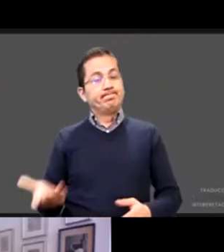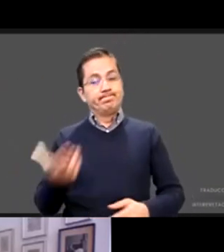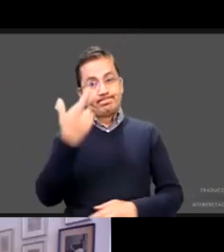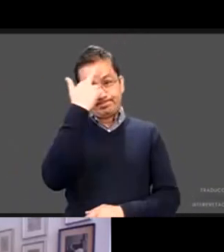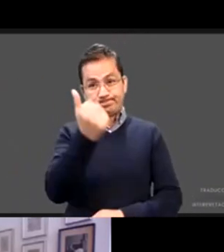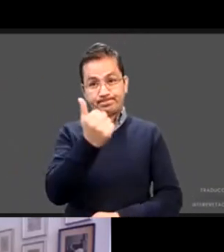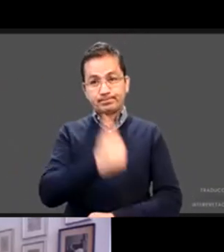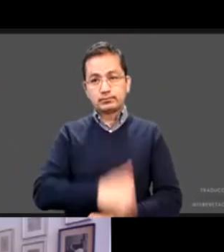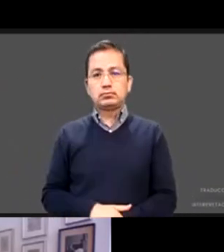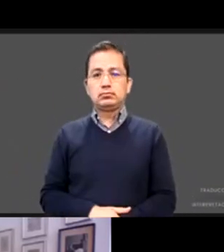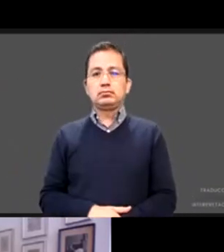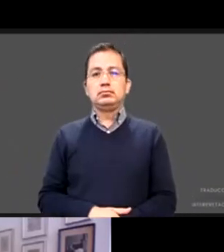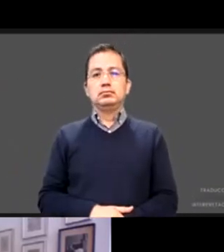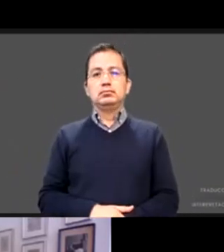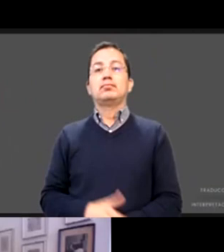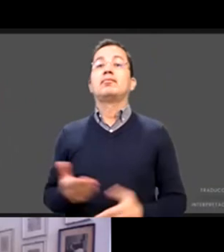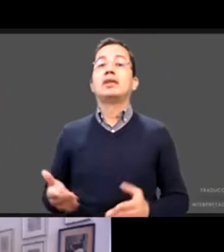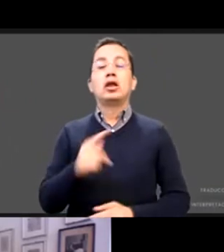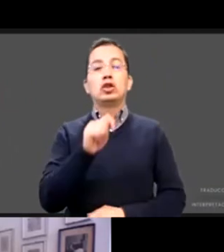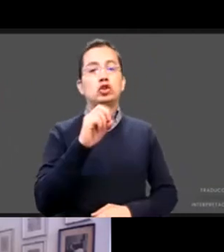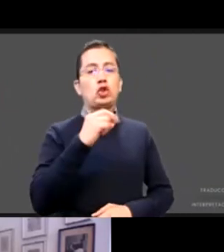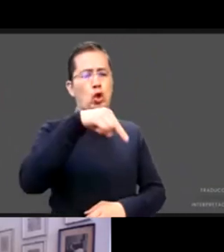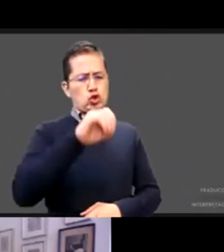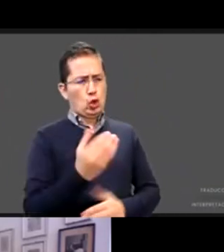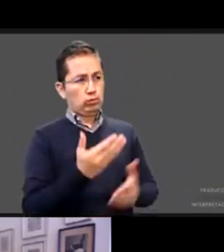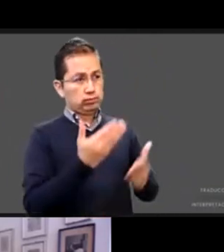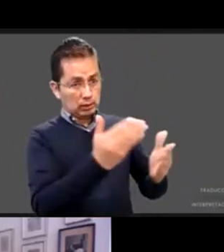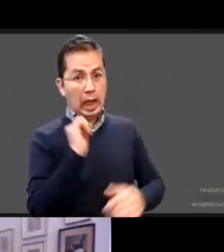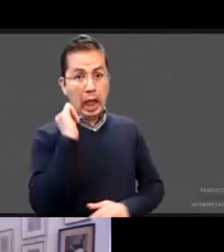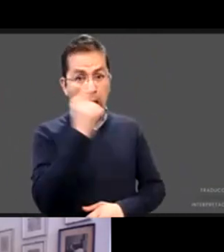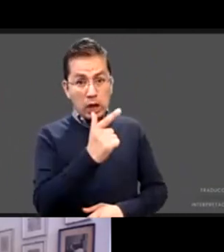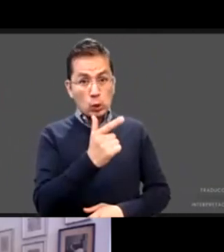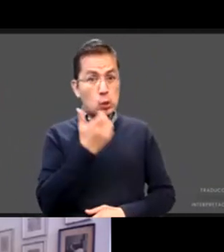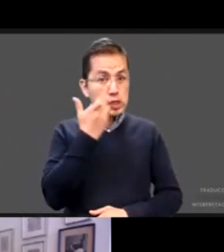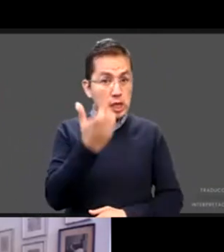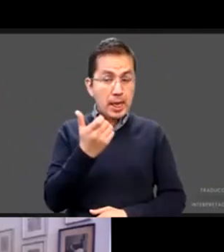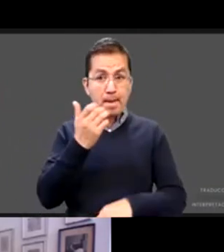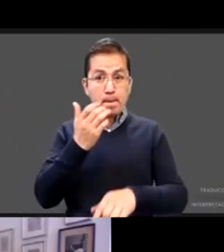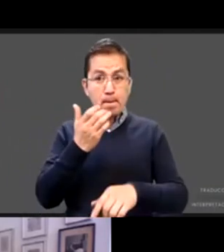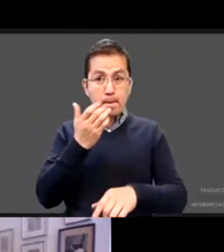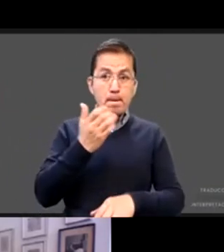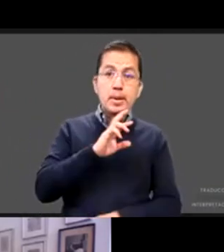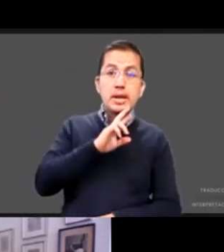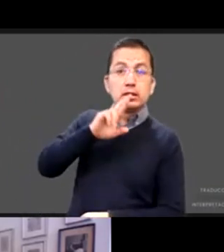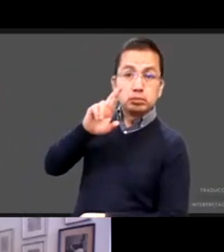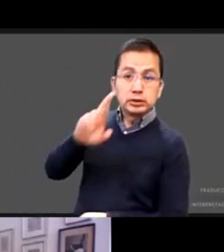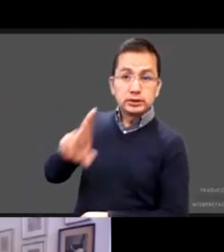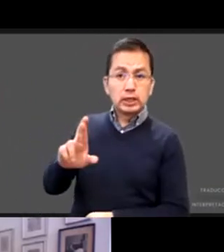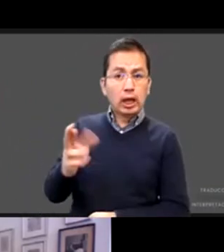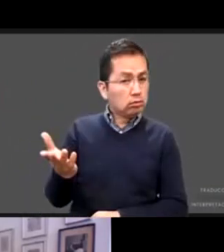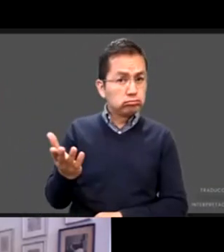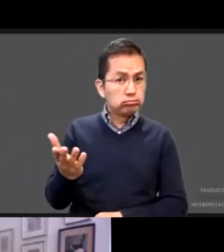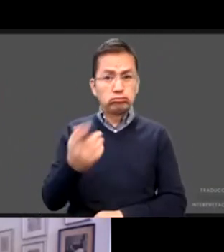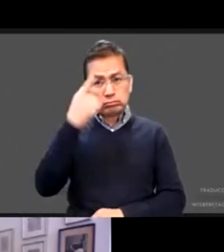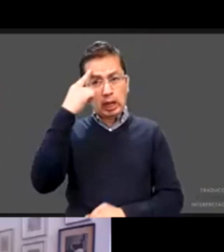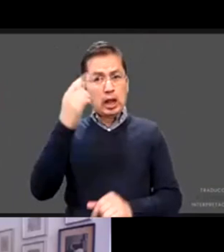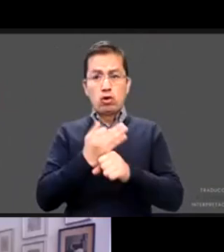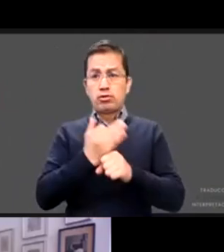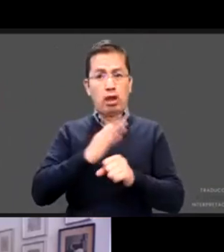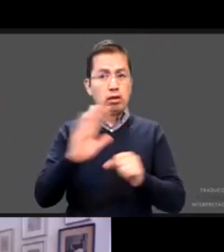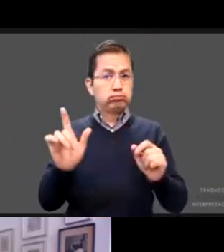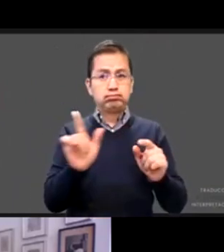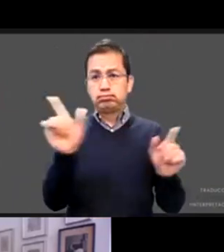Toño ¿tienes alguna otra pregunta que quiera responder del Zoom para ir cerrando ya chicos?